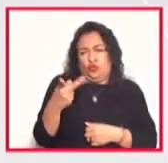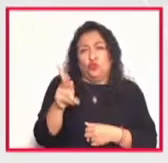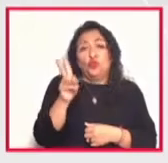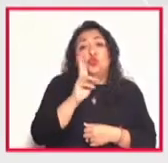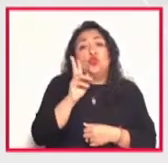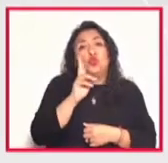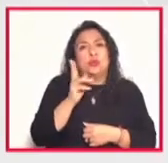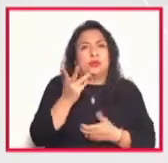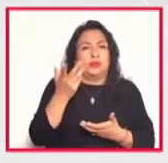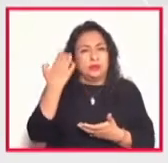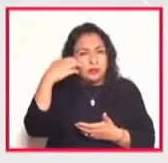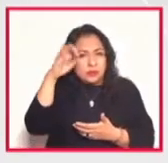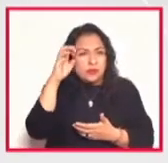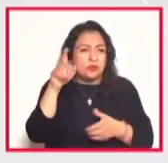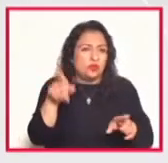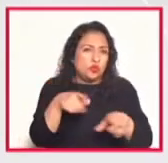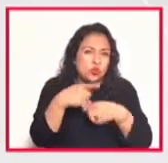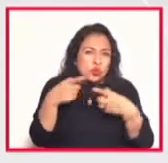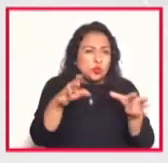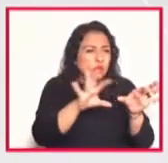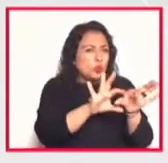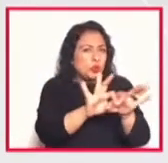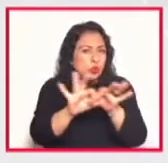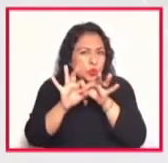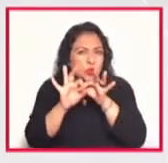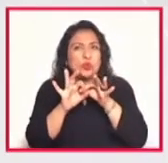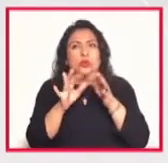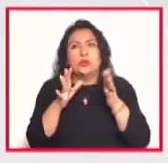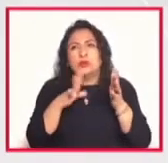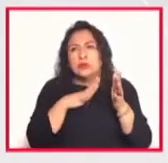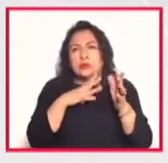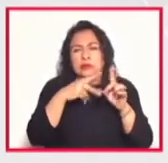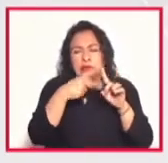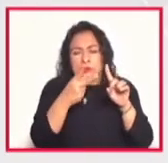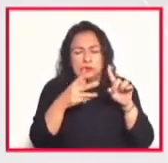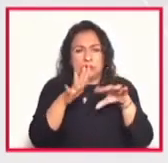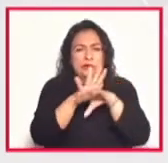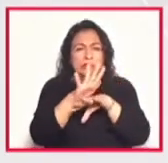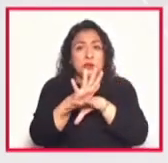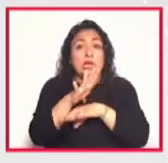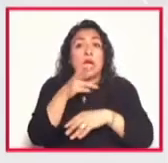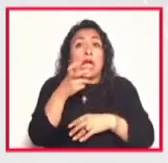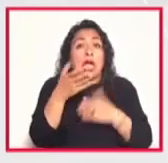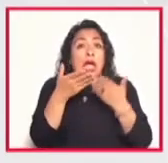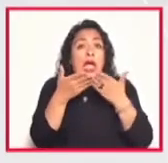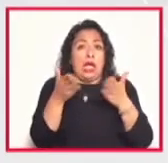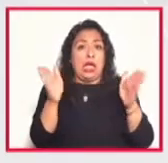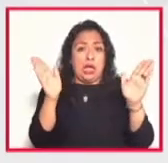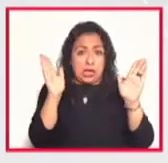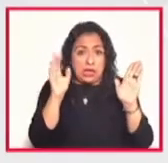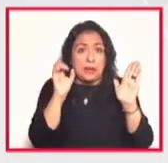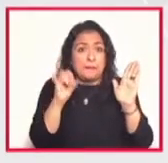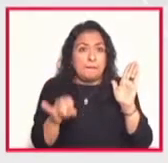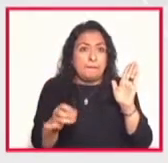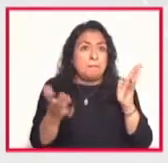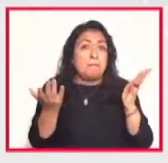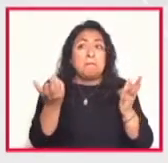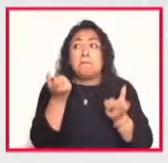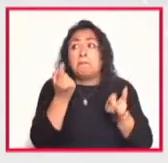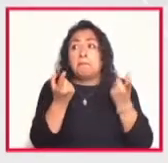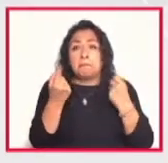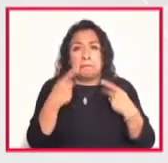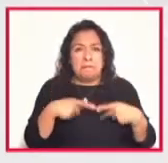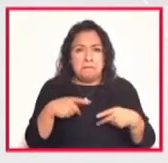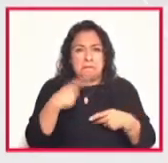rítmicos y armónicos con compases irregulares logró abrir una puerta que algunos jazzistas ya